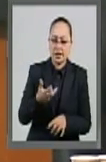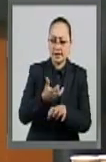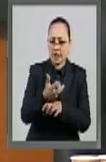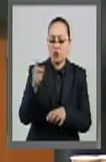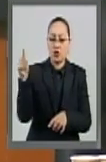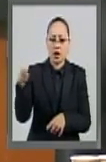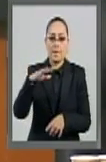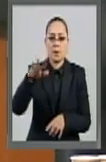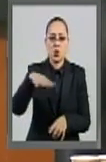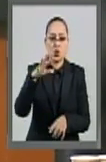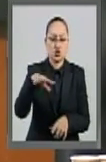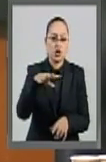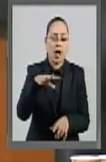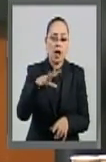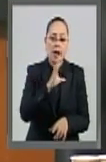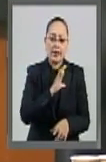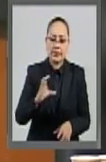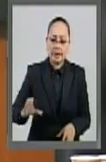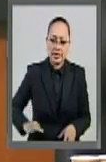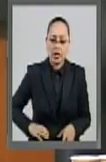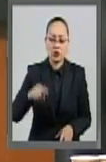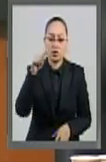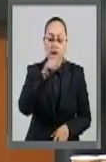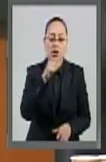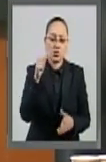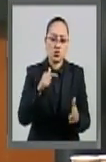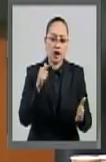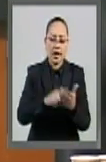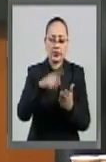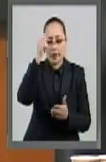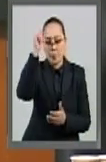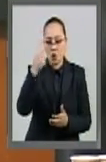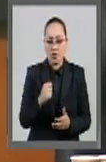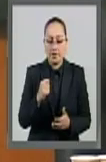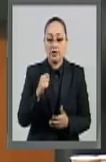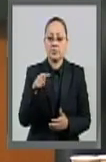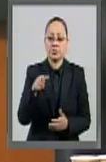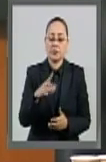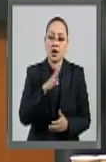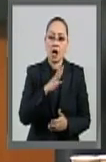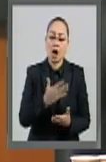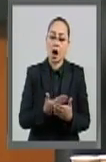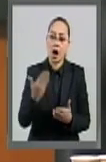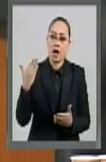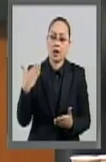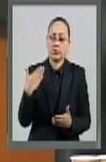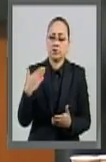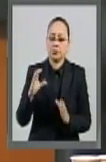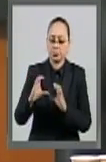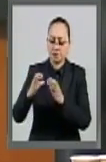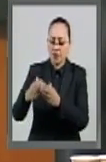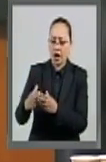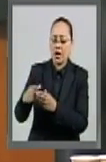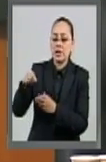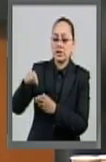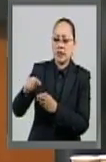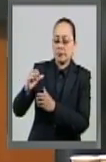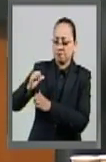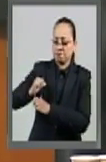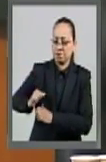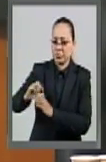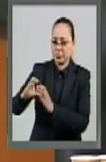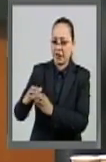búsqueda de la gobernatura del estado de Tamaulipas. Él fue alcalde de la ciudad de Reynosa y